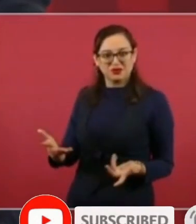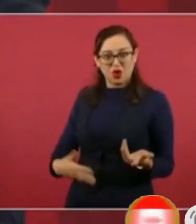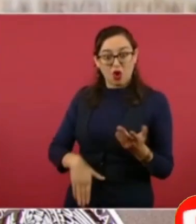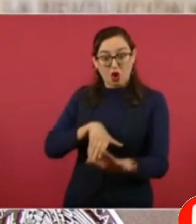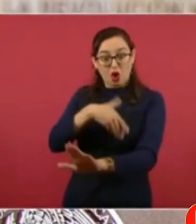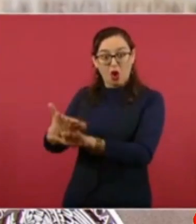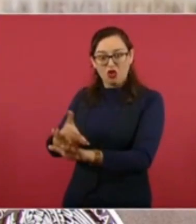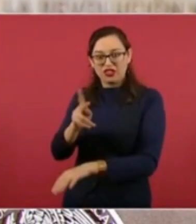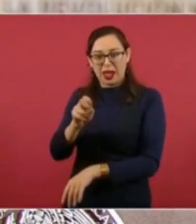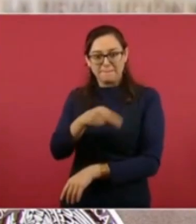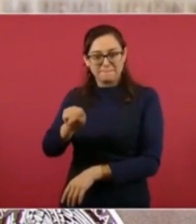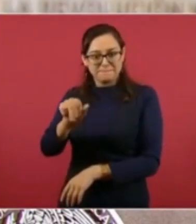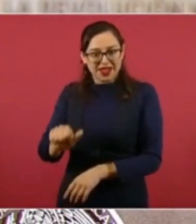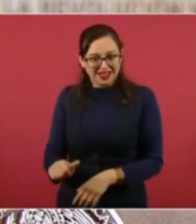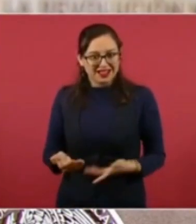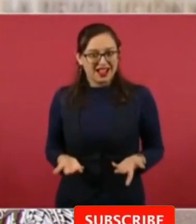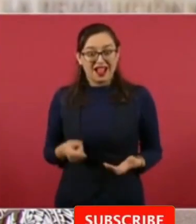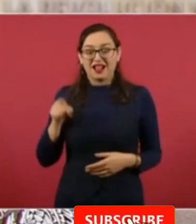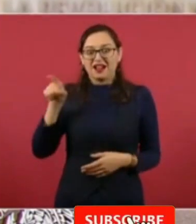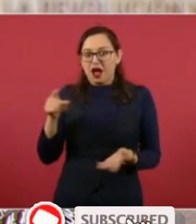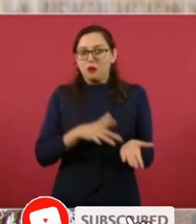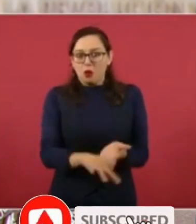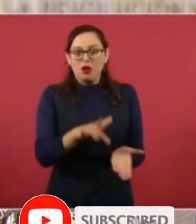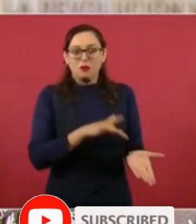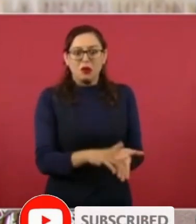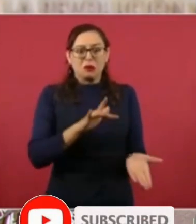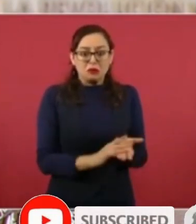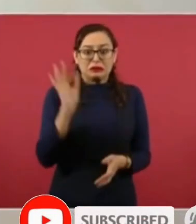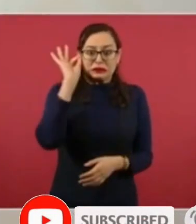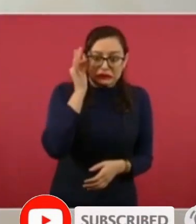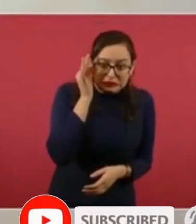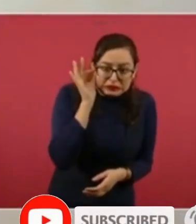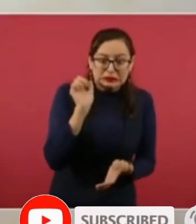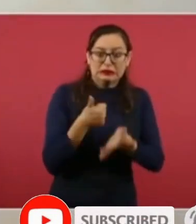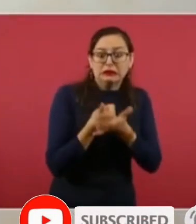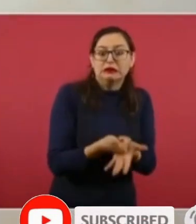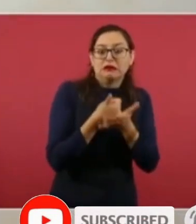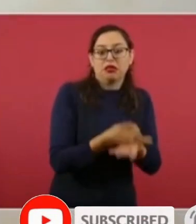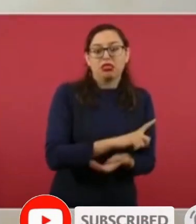que los ayudó tanto Echeverría